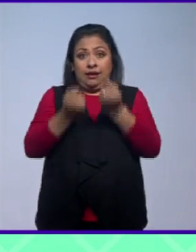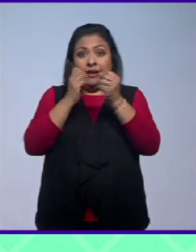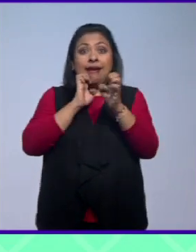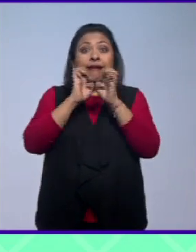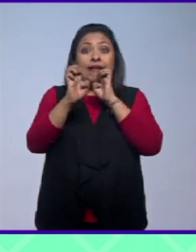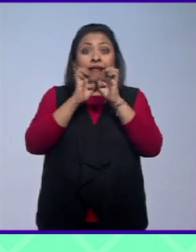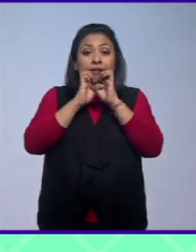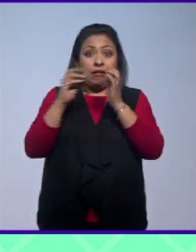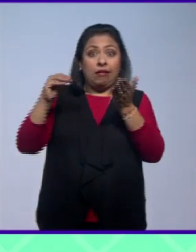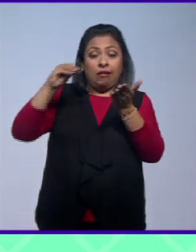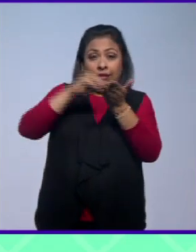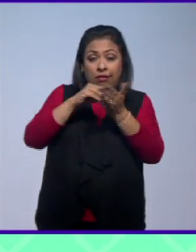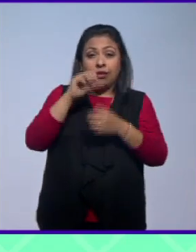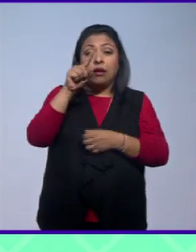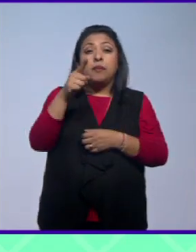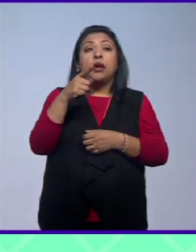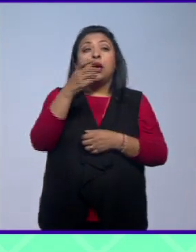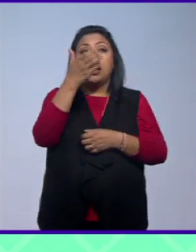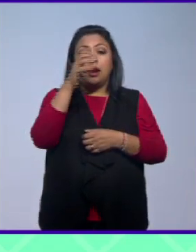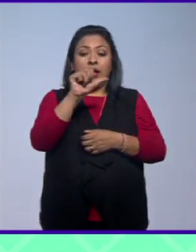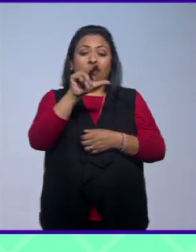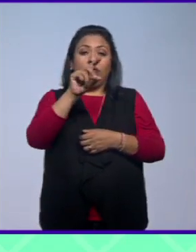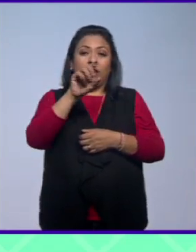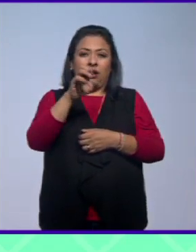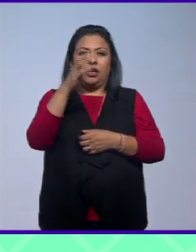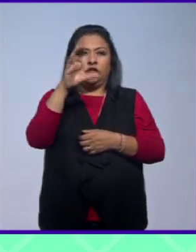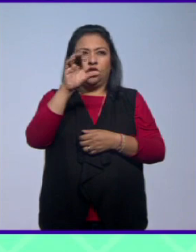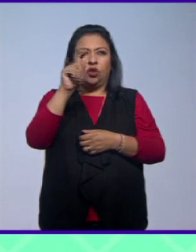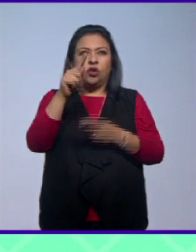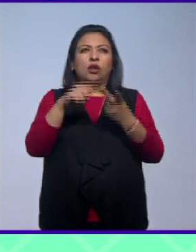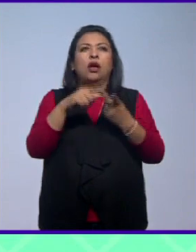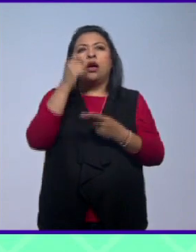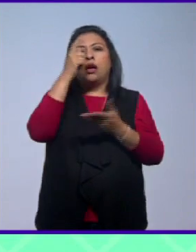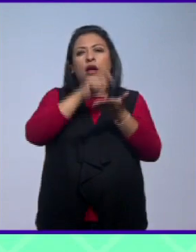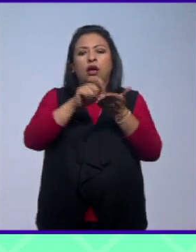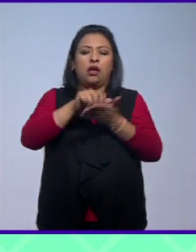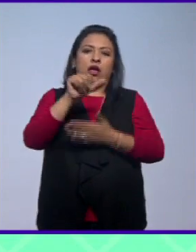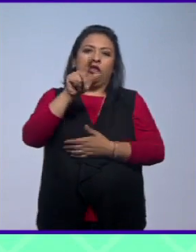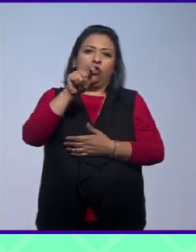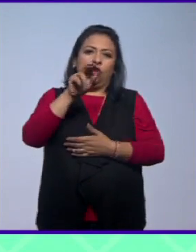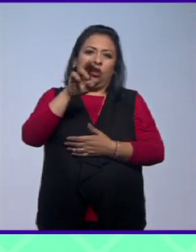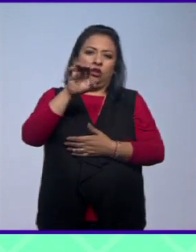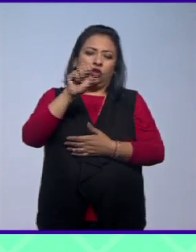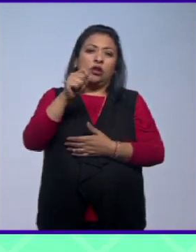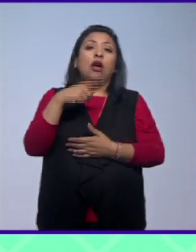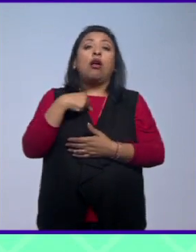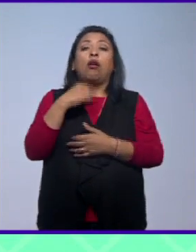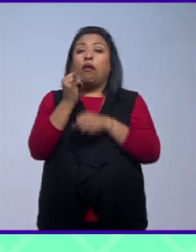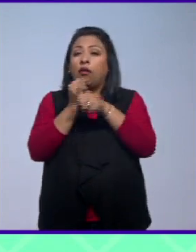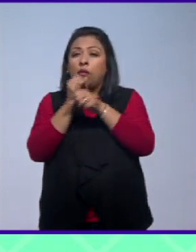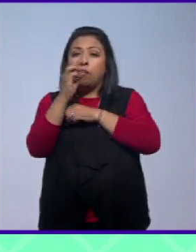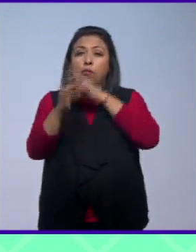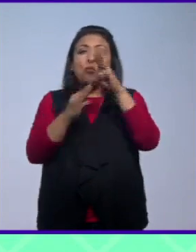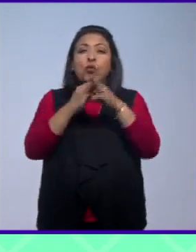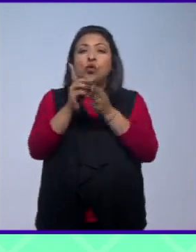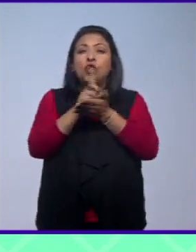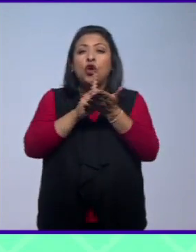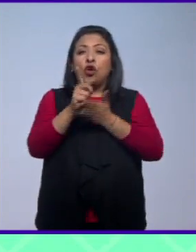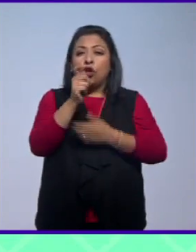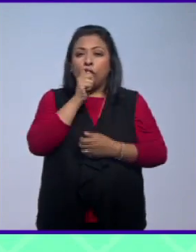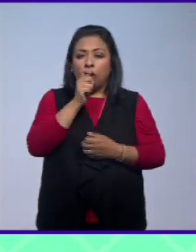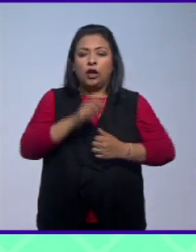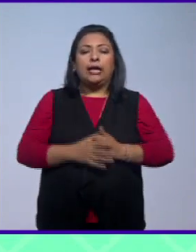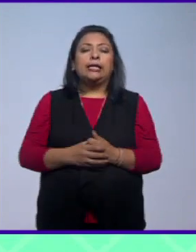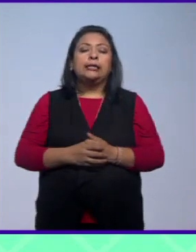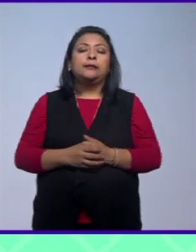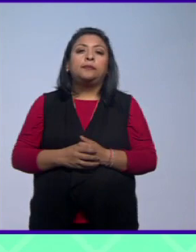entrevistas y del acercamiento de Andrés Cota a autores como Antonio Escotado reconocido estudioso del mundo de las drogas yo